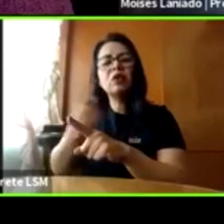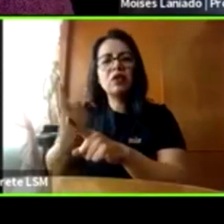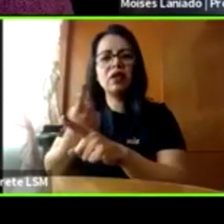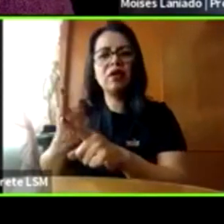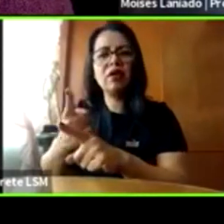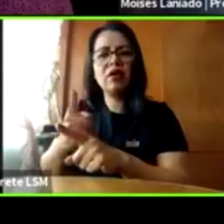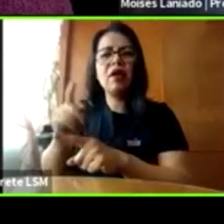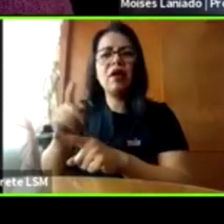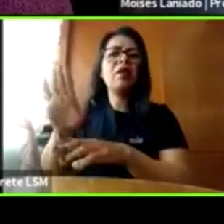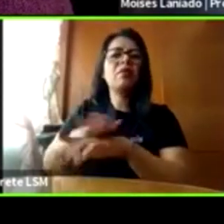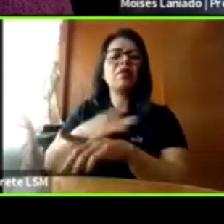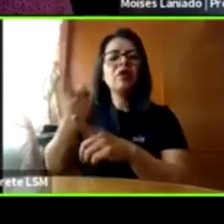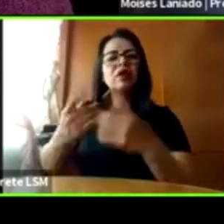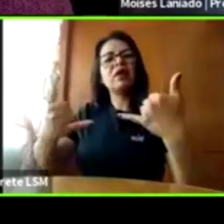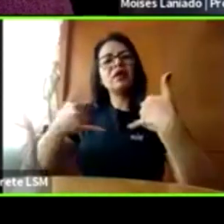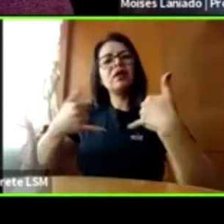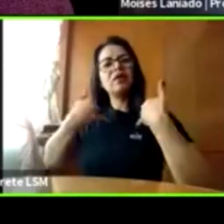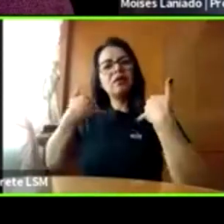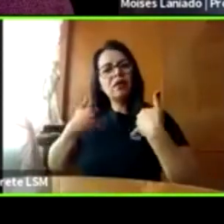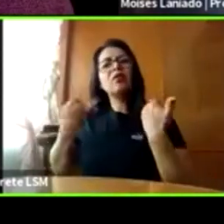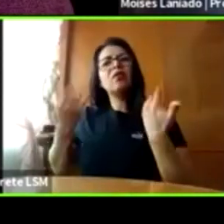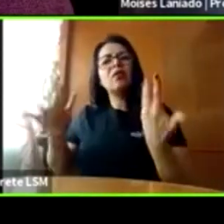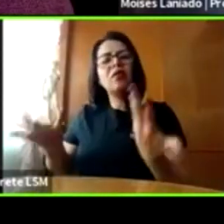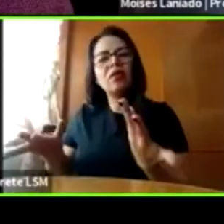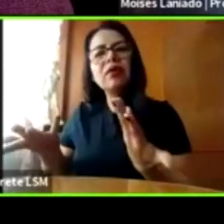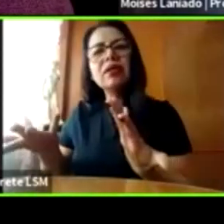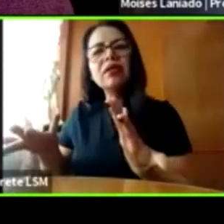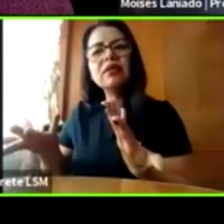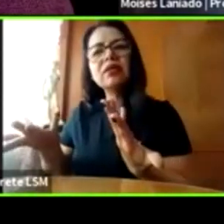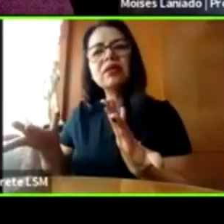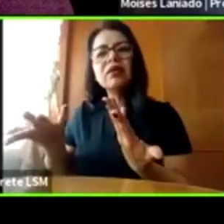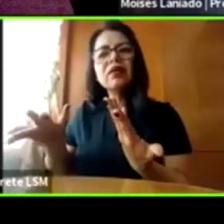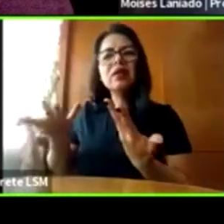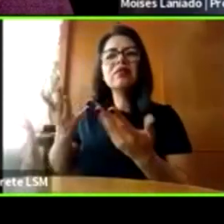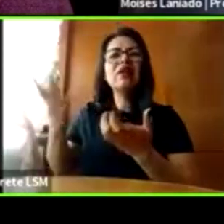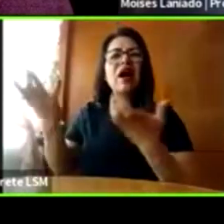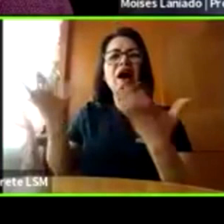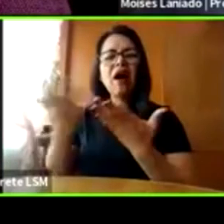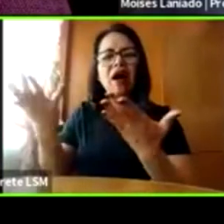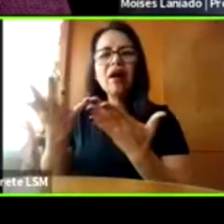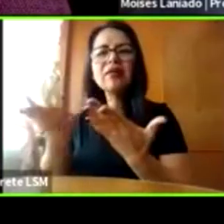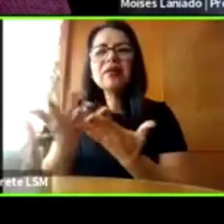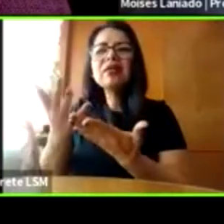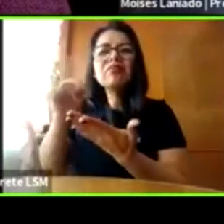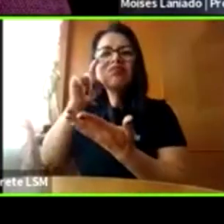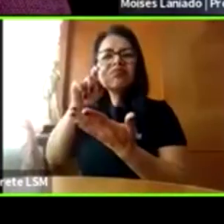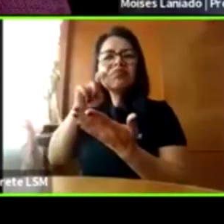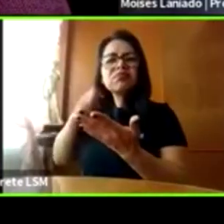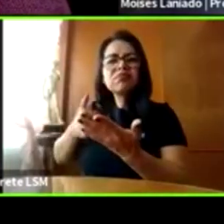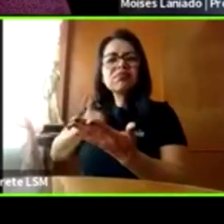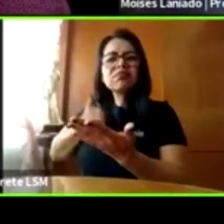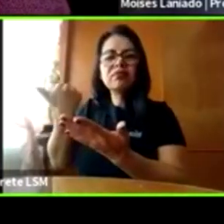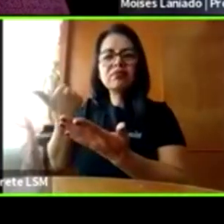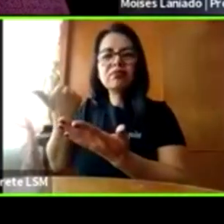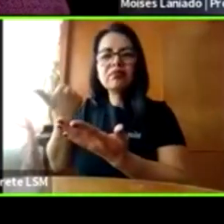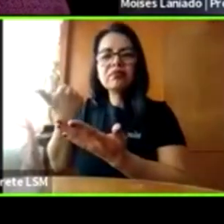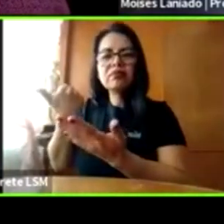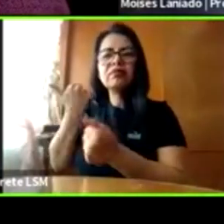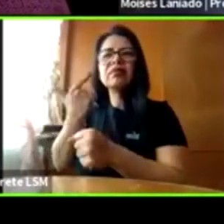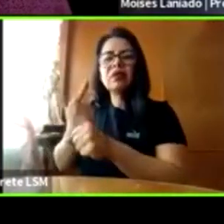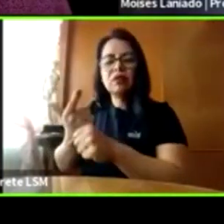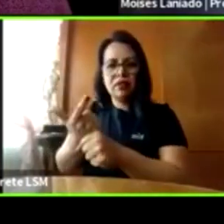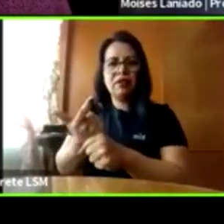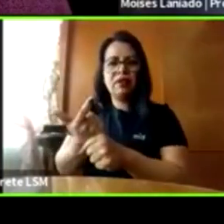prácticas abusivas sexuales los adolescentes? Lo que se ha notado es que el 80%